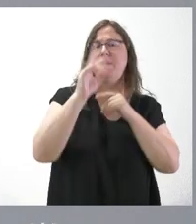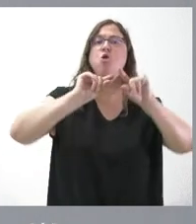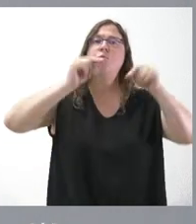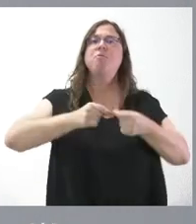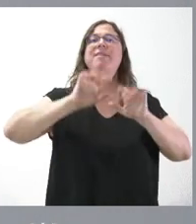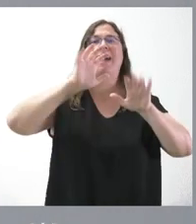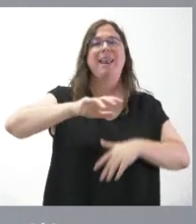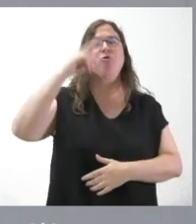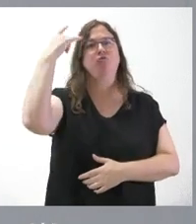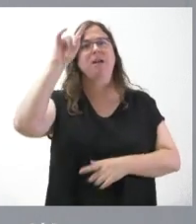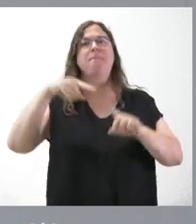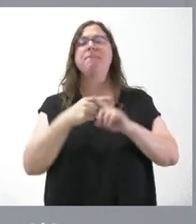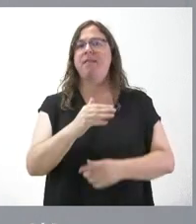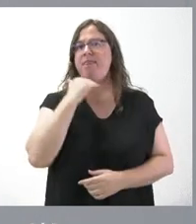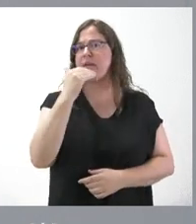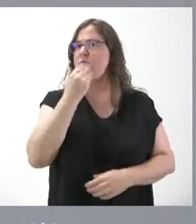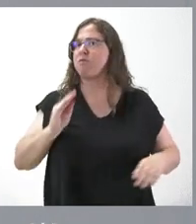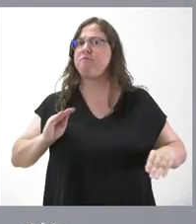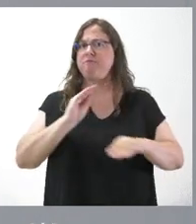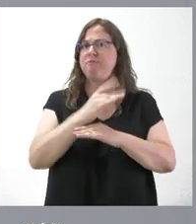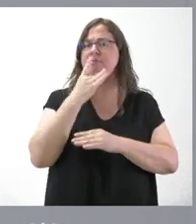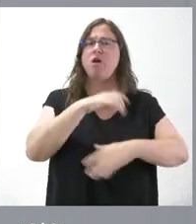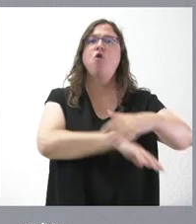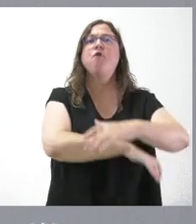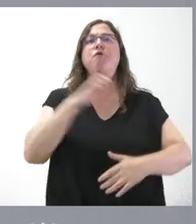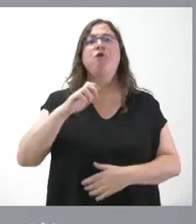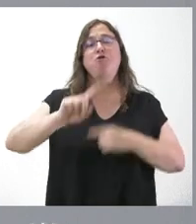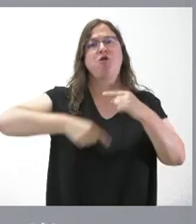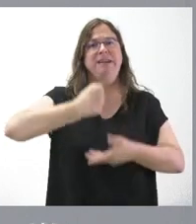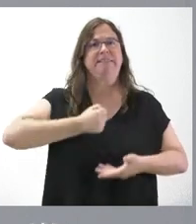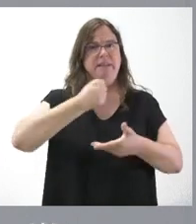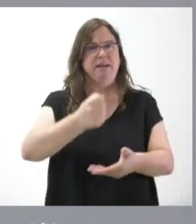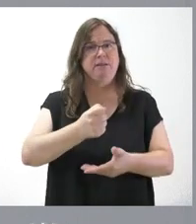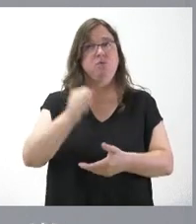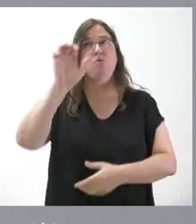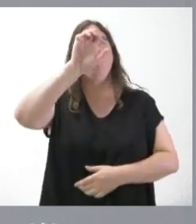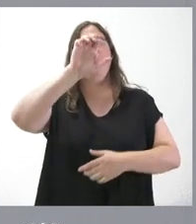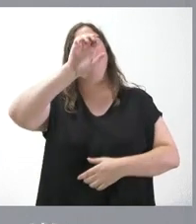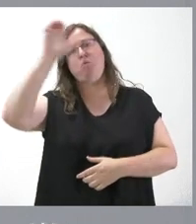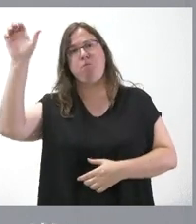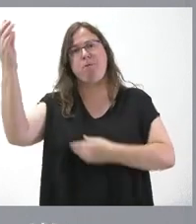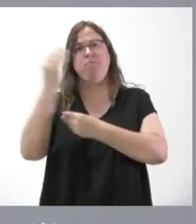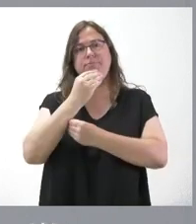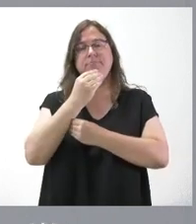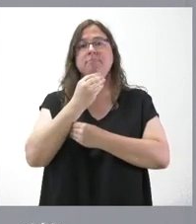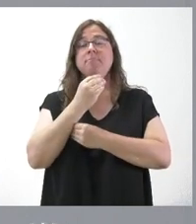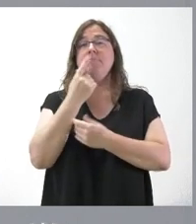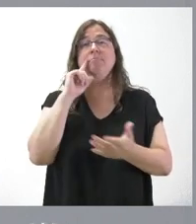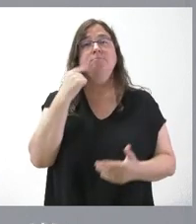León, Salamanca y Zamora, también financiados en este caso con fondos Next Generation de la Unión Europea. Se ha detectado una